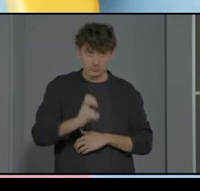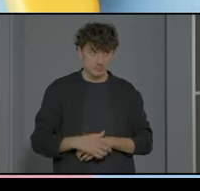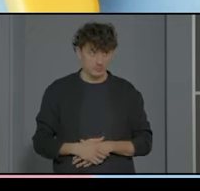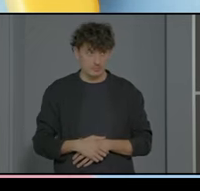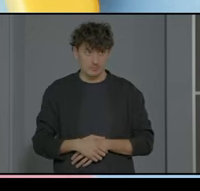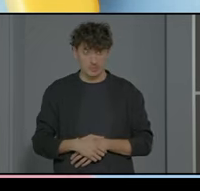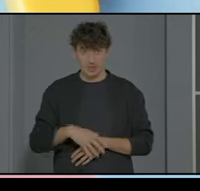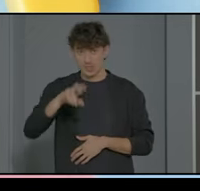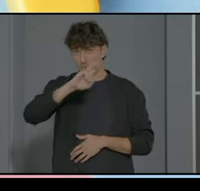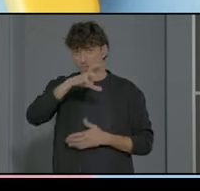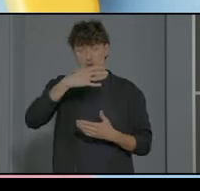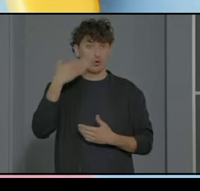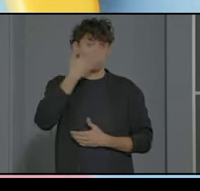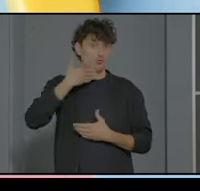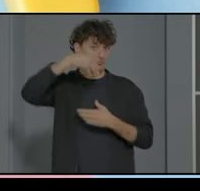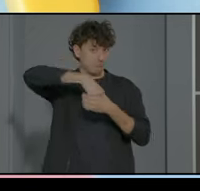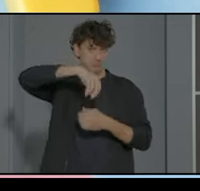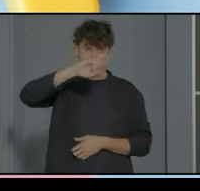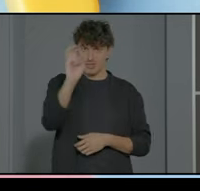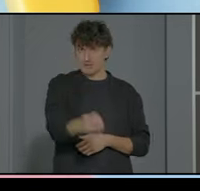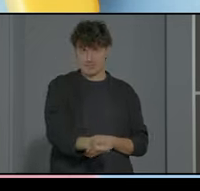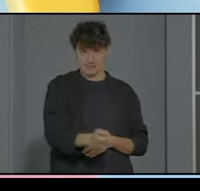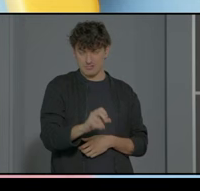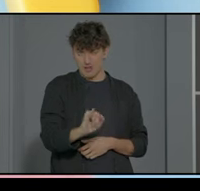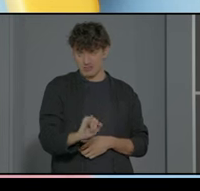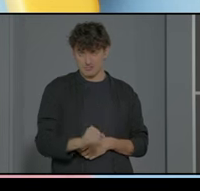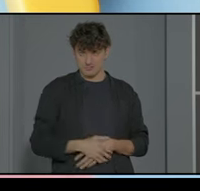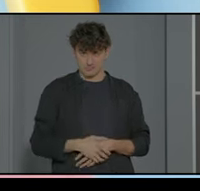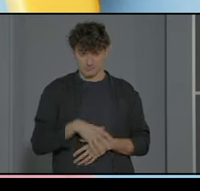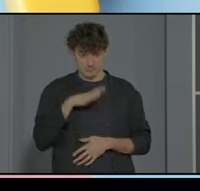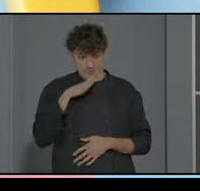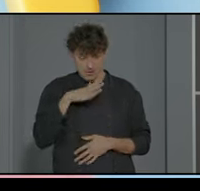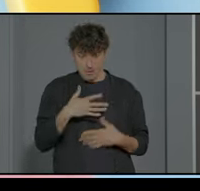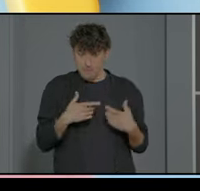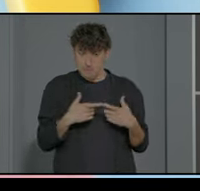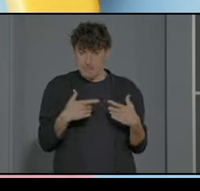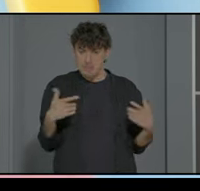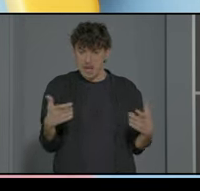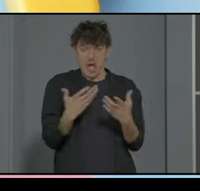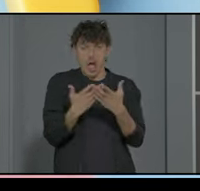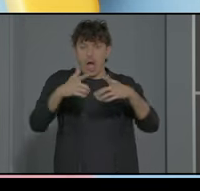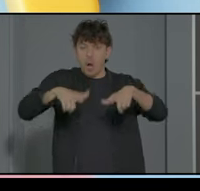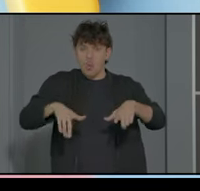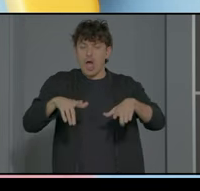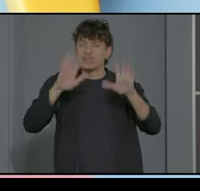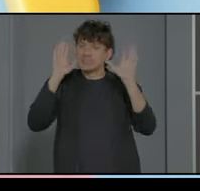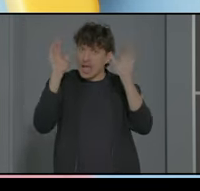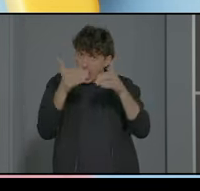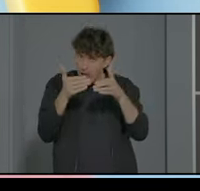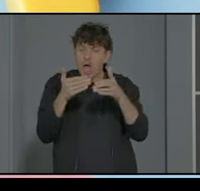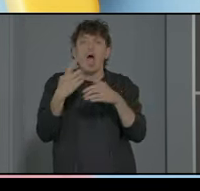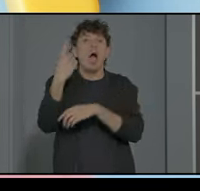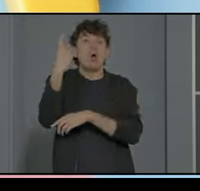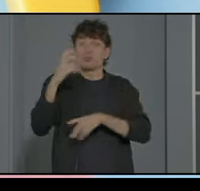la diversidad existe en nuestro colegio es viene a ver por sí ahora más porque evidentemente con las aulas han entrado más alumnado eso es obvio